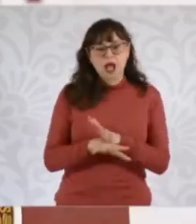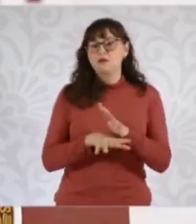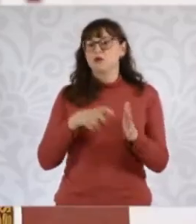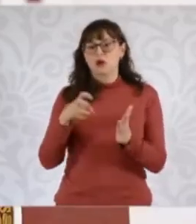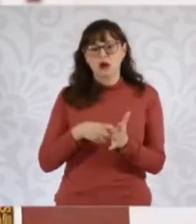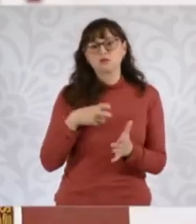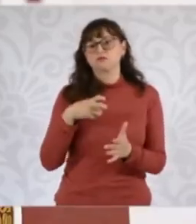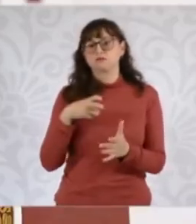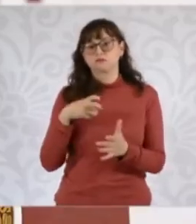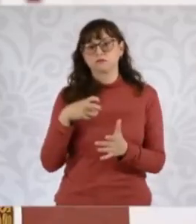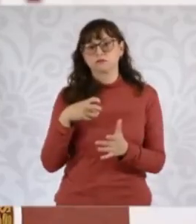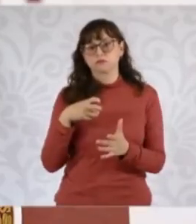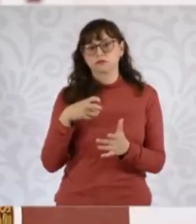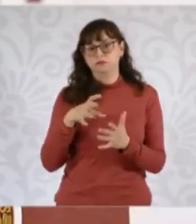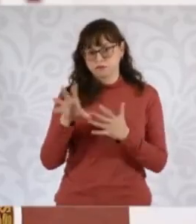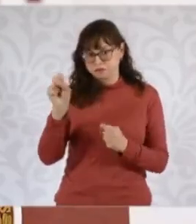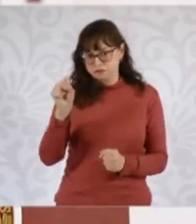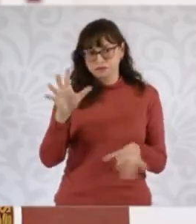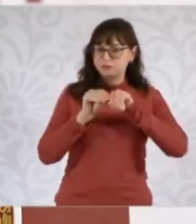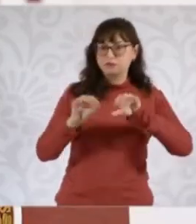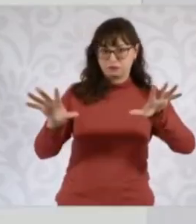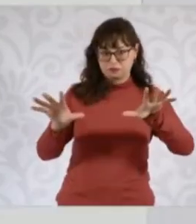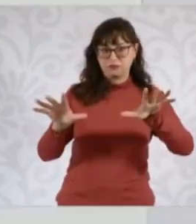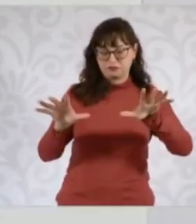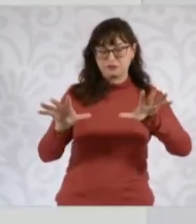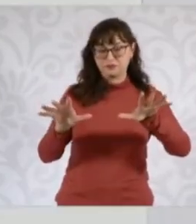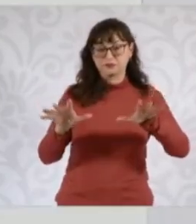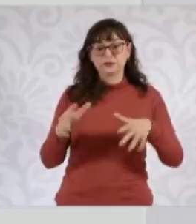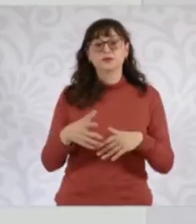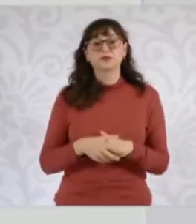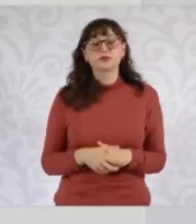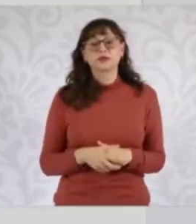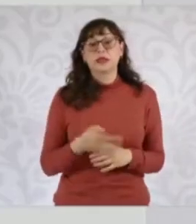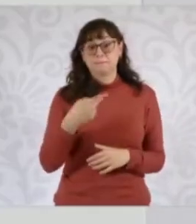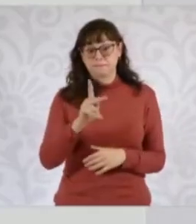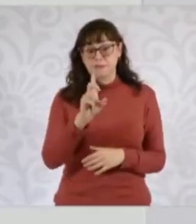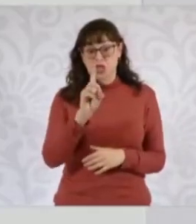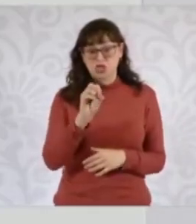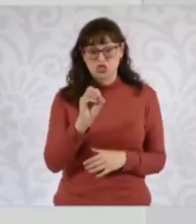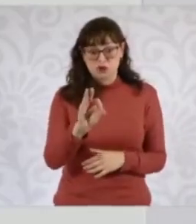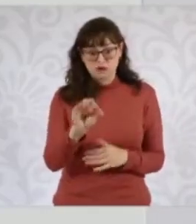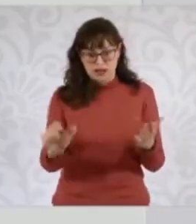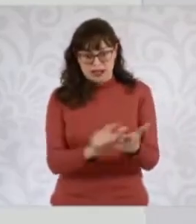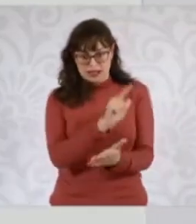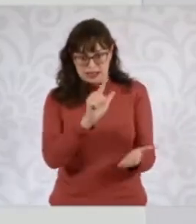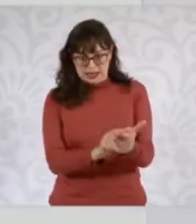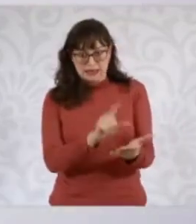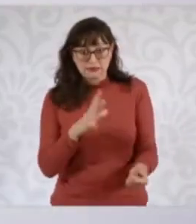o incluso modificaciones constitucionales. Entonces el diario oficial tiene una ley, no es que las personas